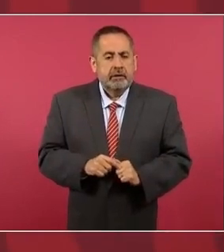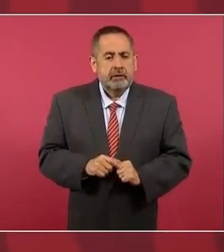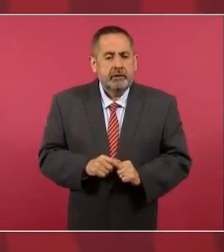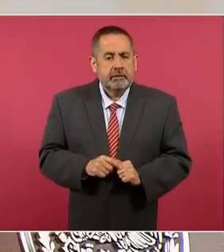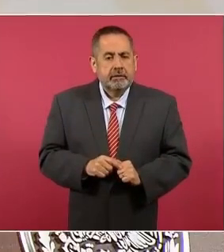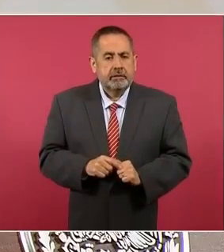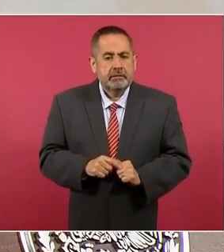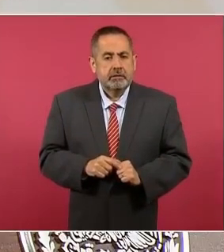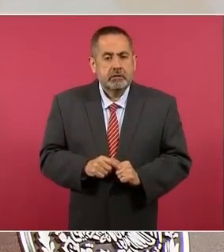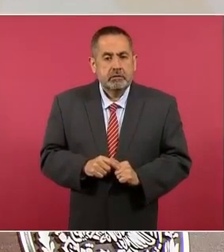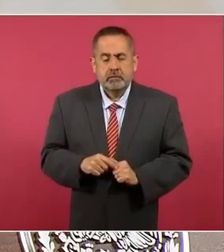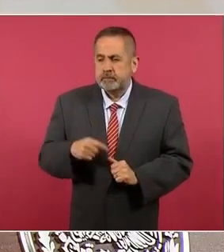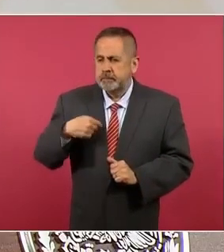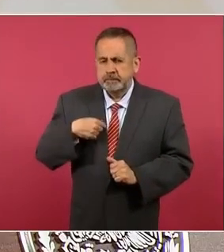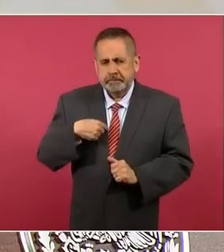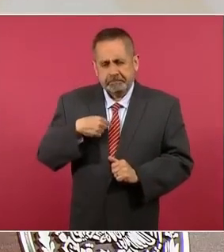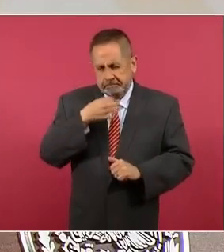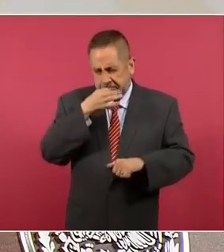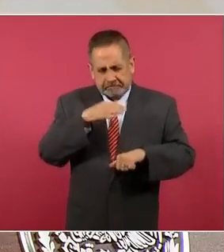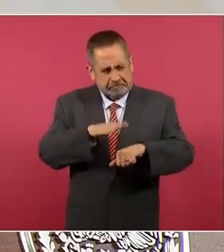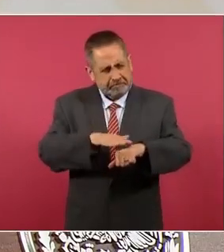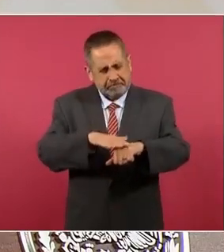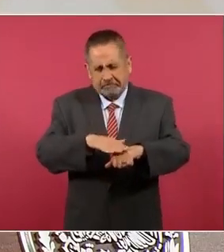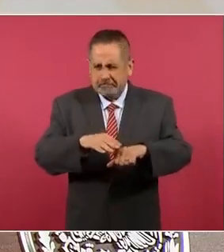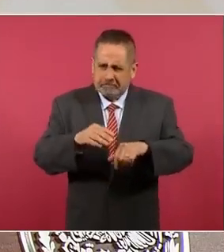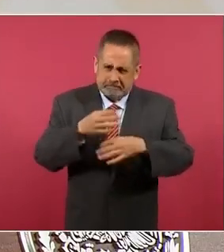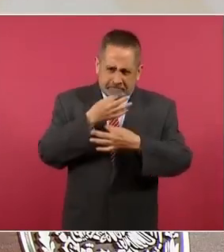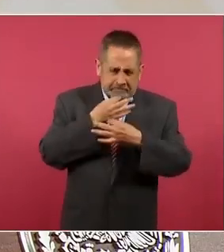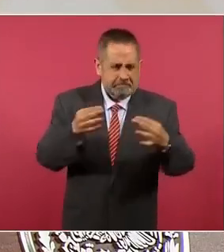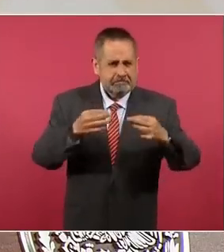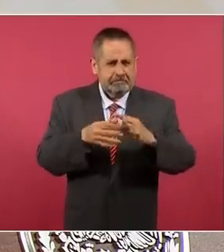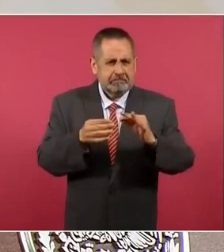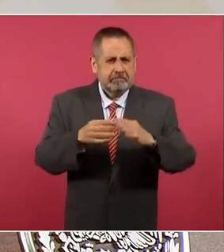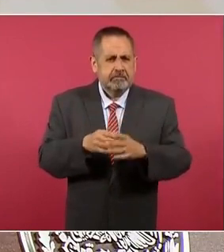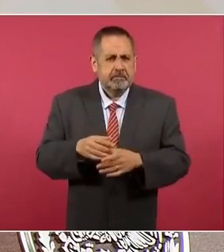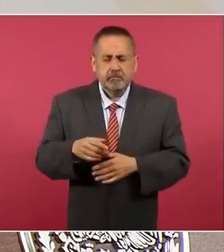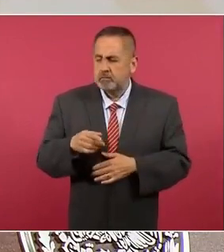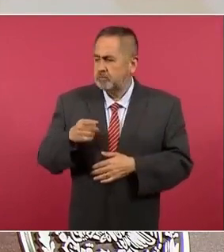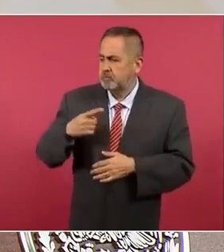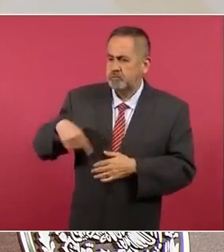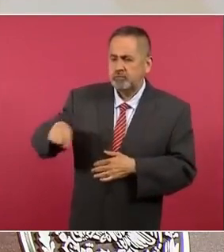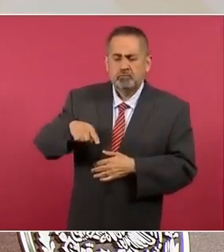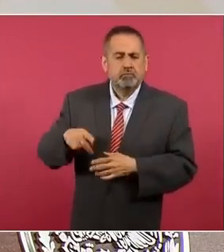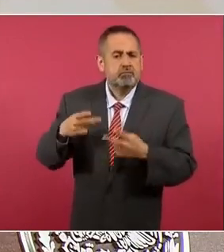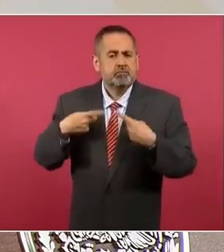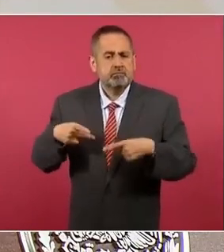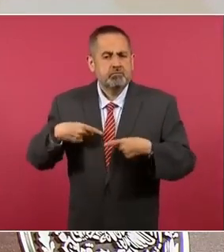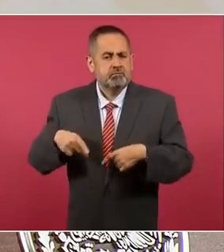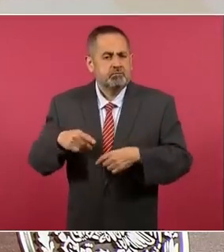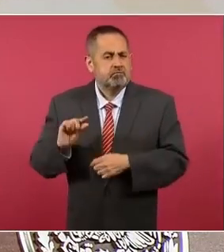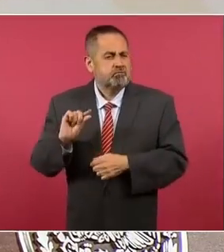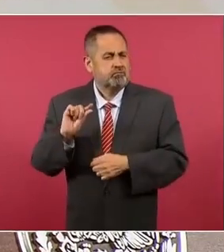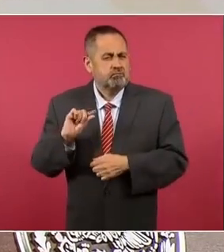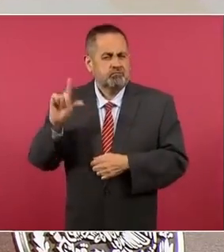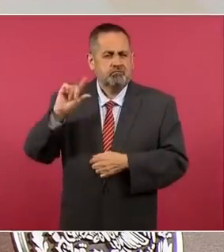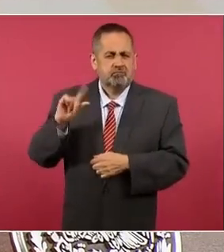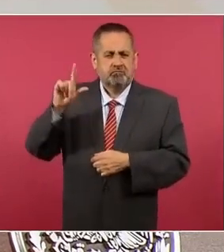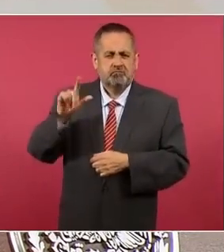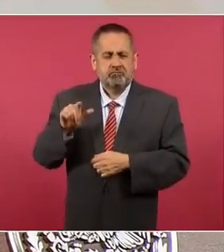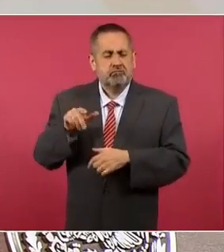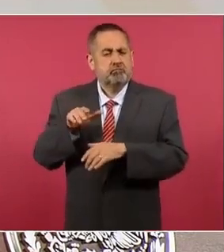dimos a conocer que contábamos con un equipo de primera en todo lo